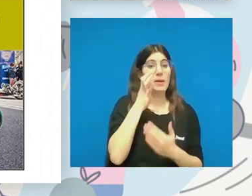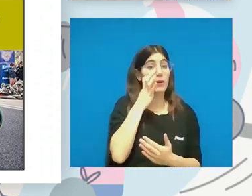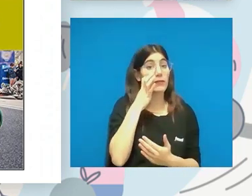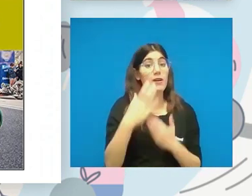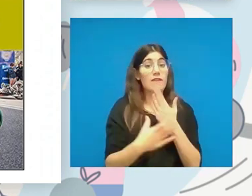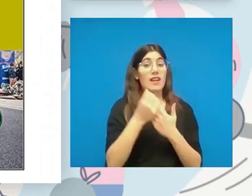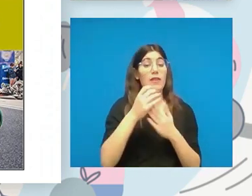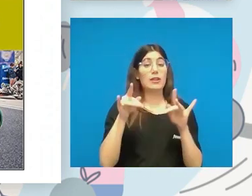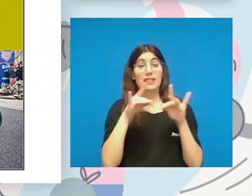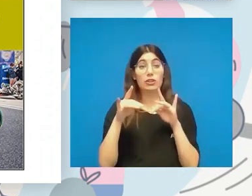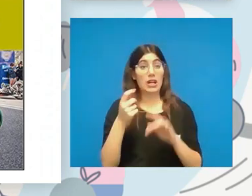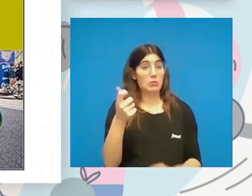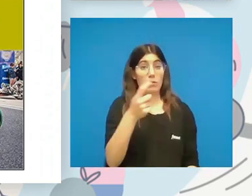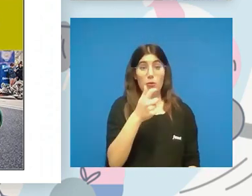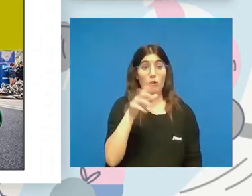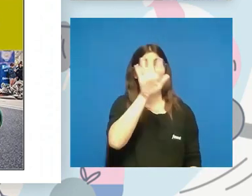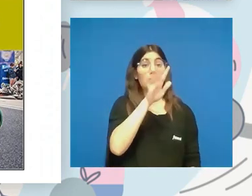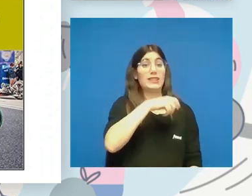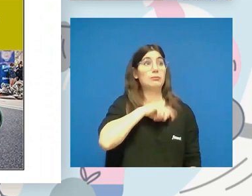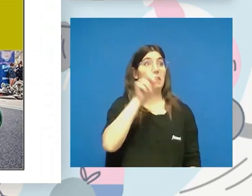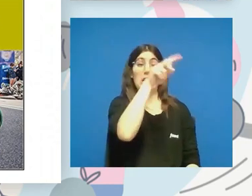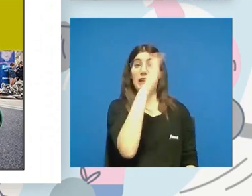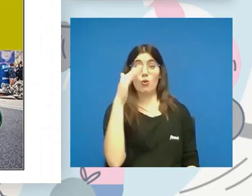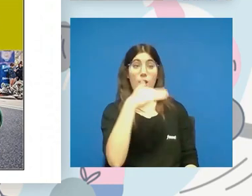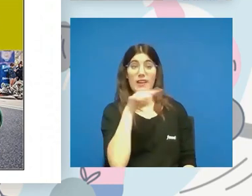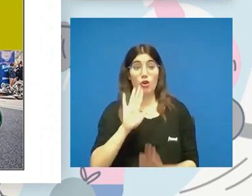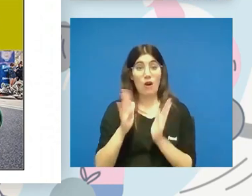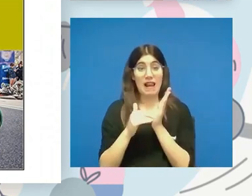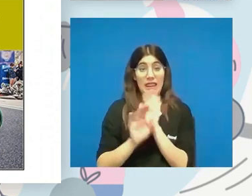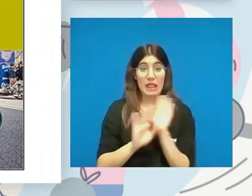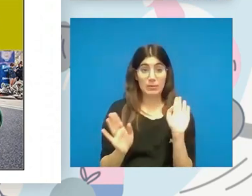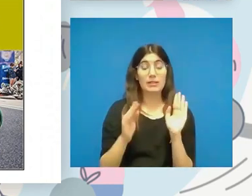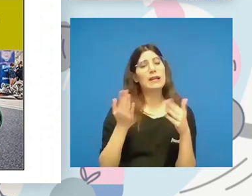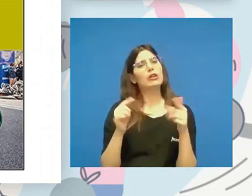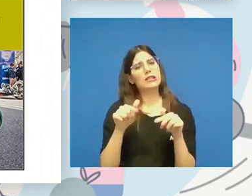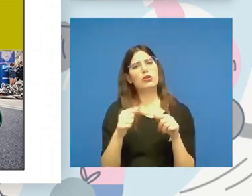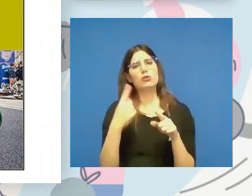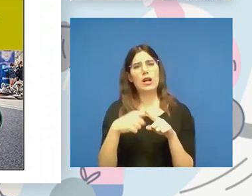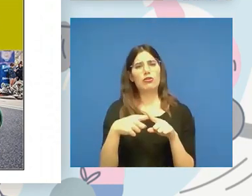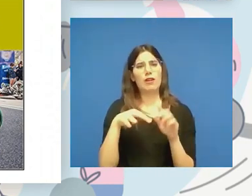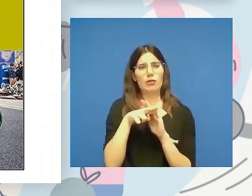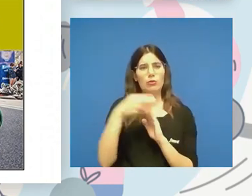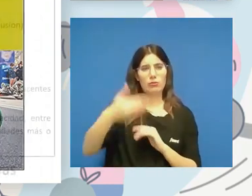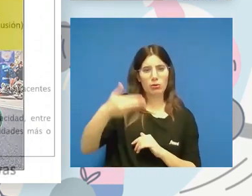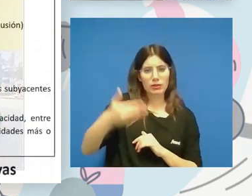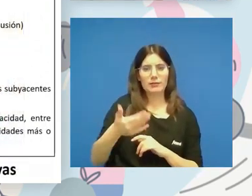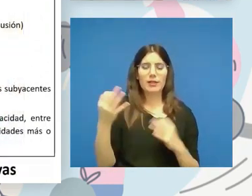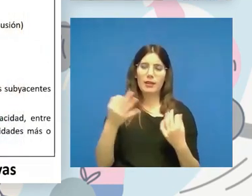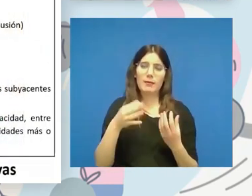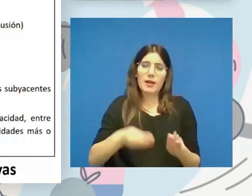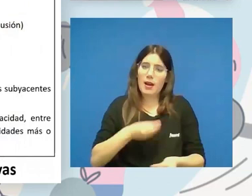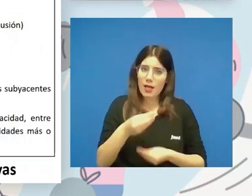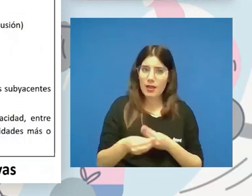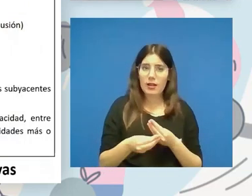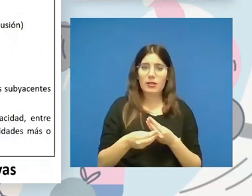territoriales que tienen eso. Eso habrá también que alinearlo, porque esto es un elemento de recursos importante si se atomiza y habrá que abordar y que seguramente